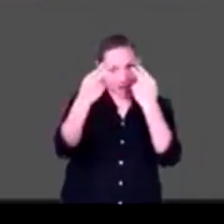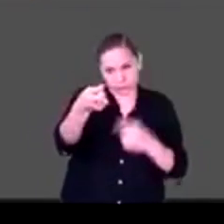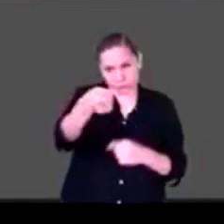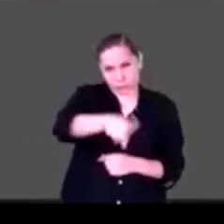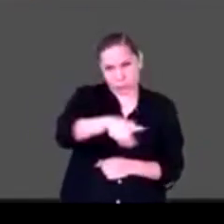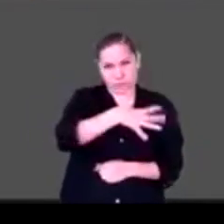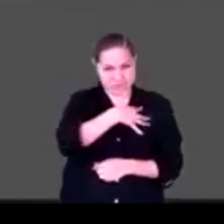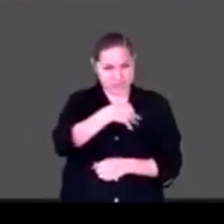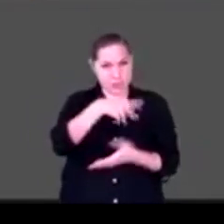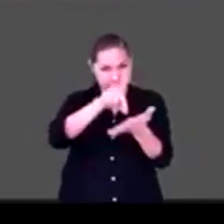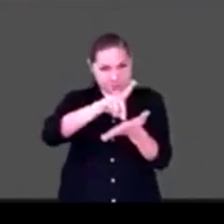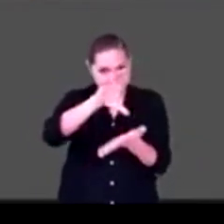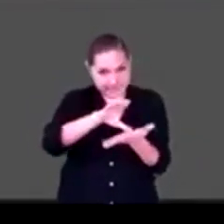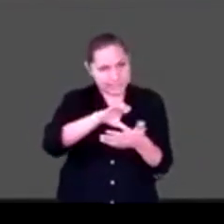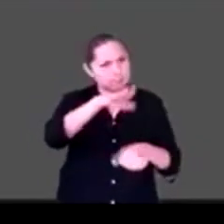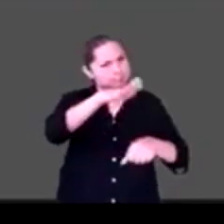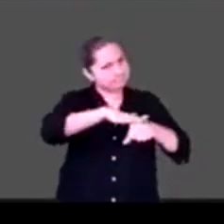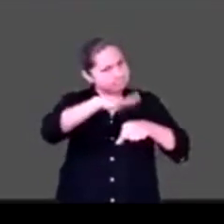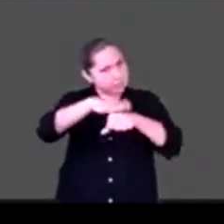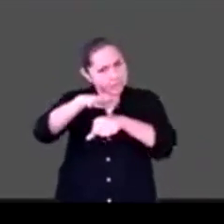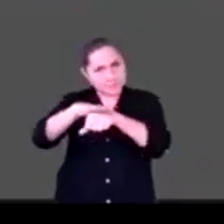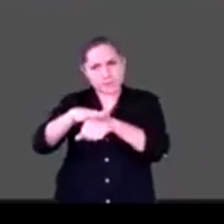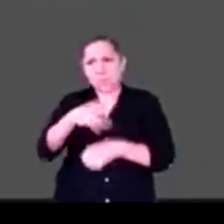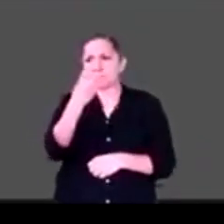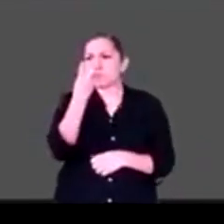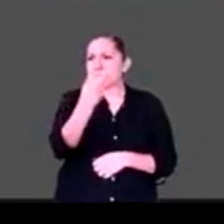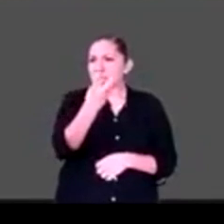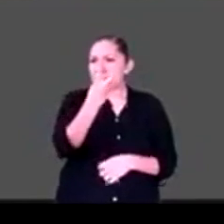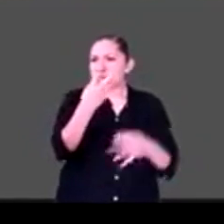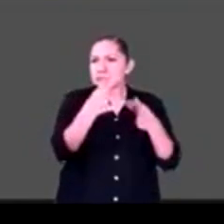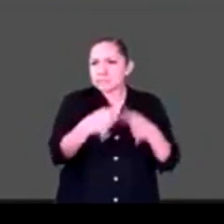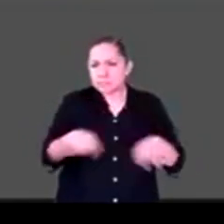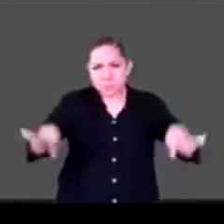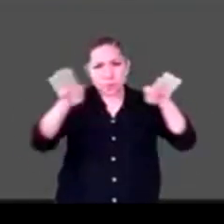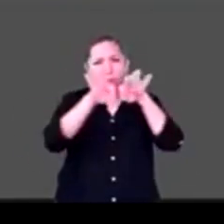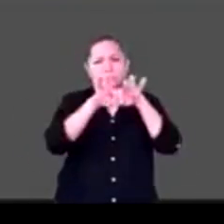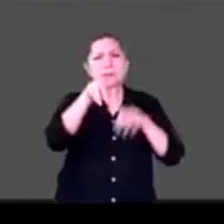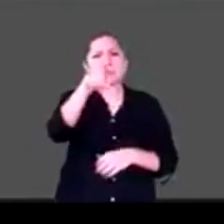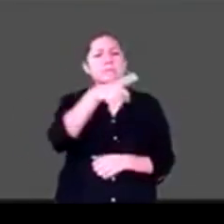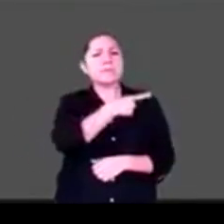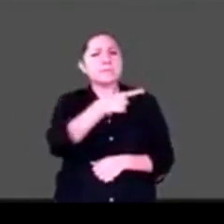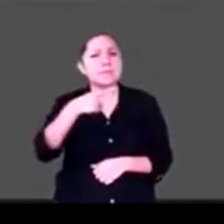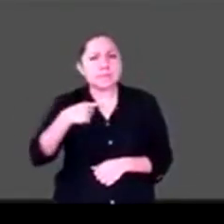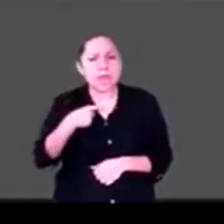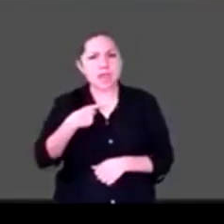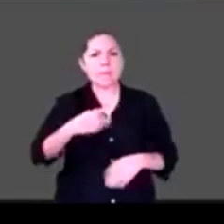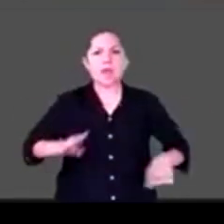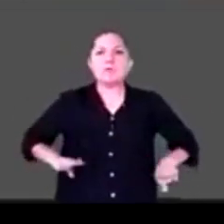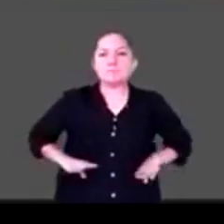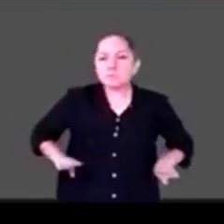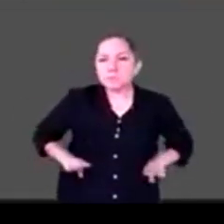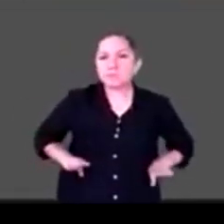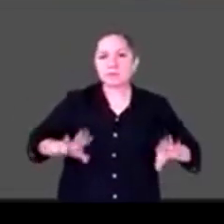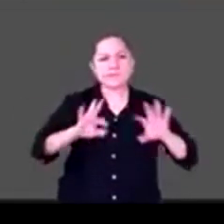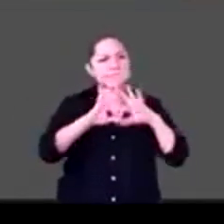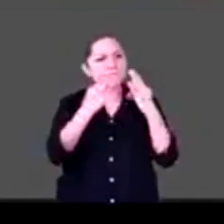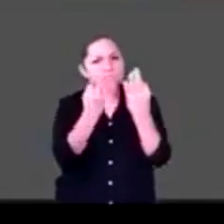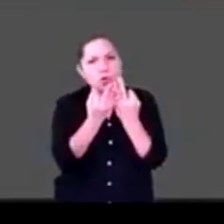yo diría una fórmula, la más bien la definitiva es que puedan